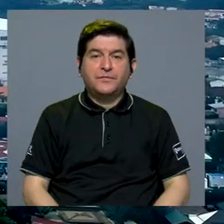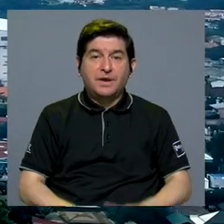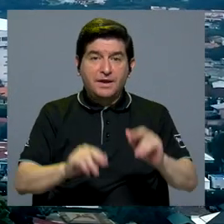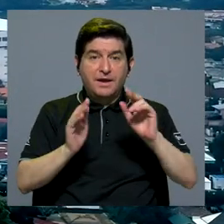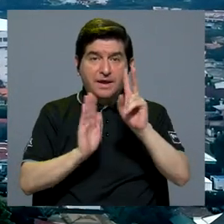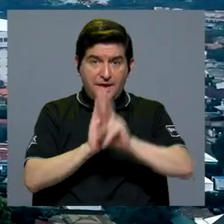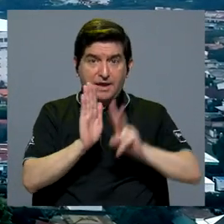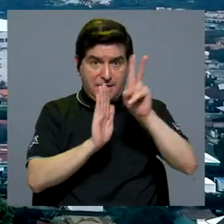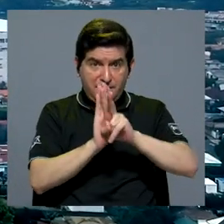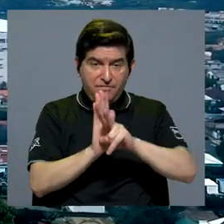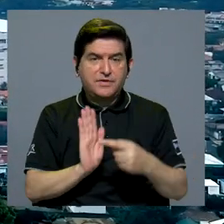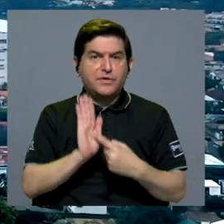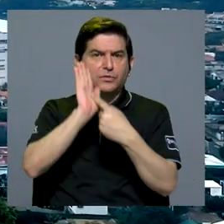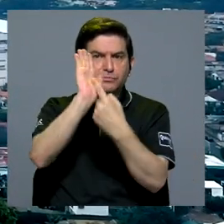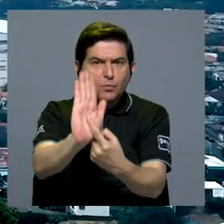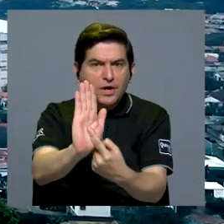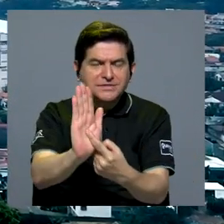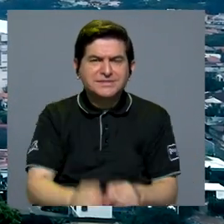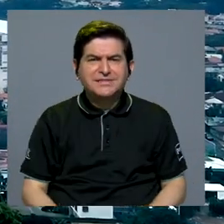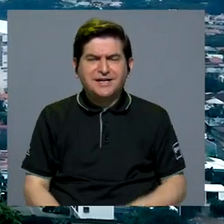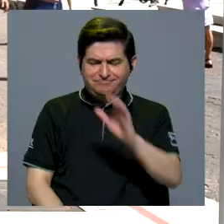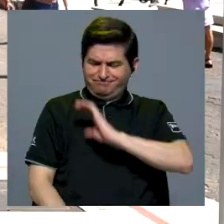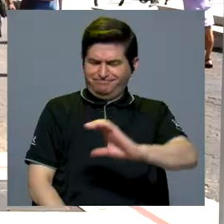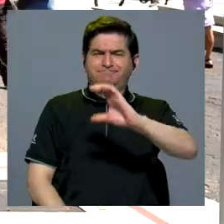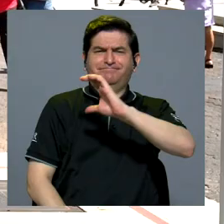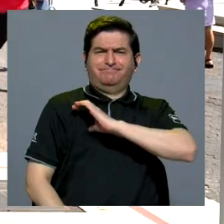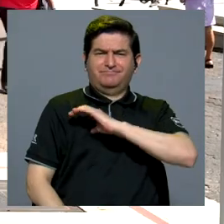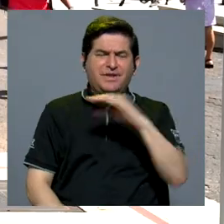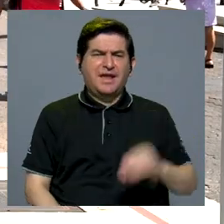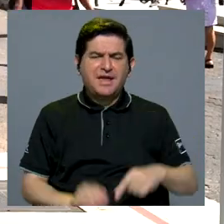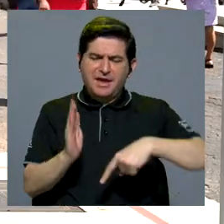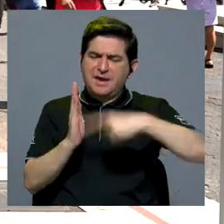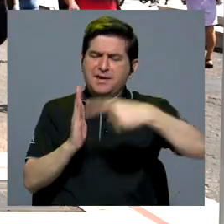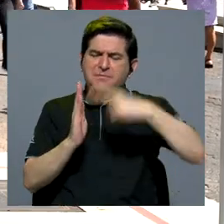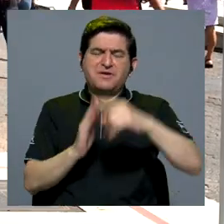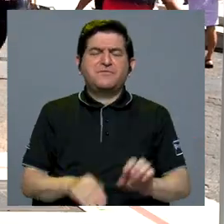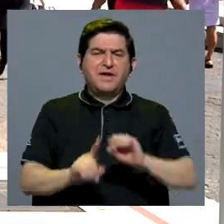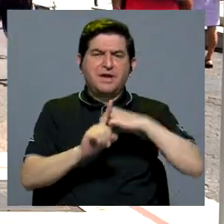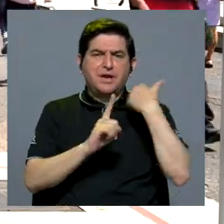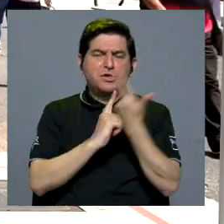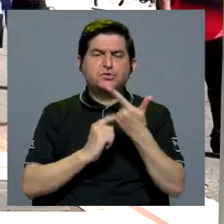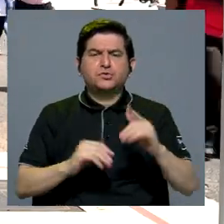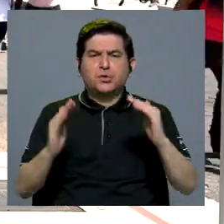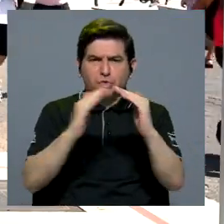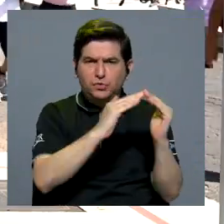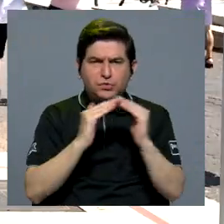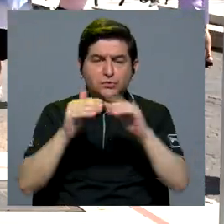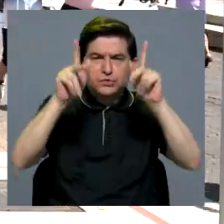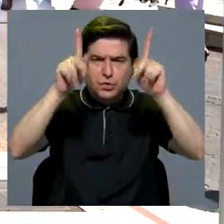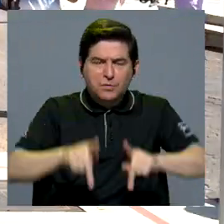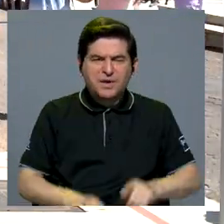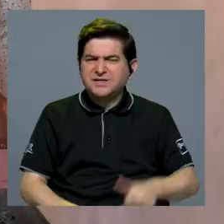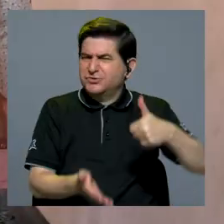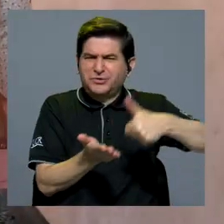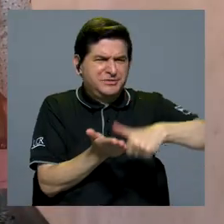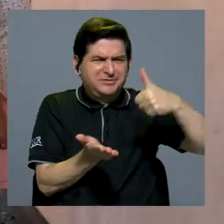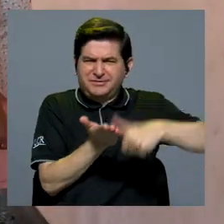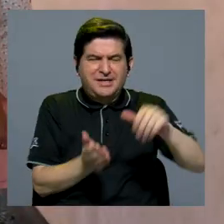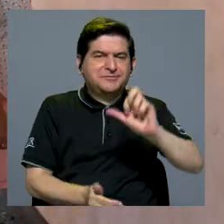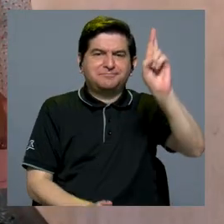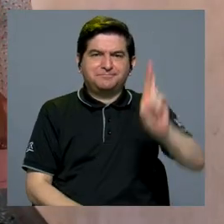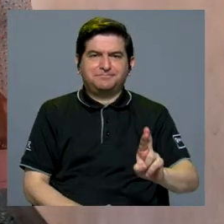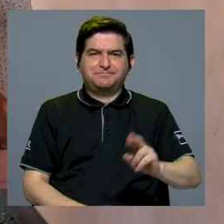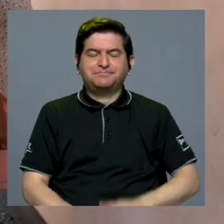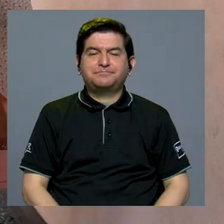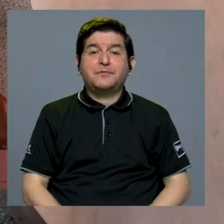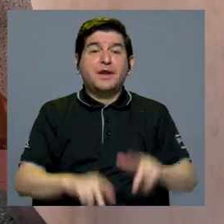poblacional. El producto audiovisual deja a la luz los comportamientos y los perfiles sociodemográficos de las